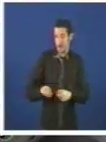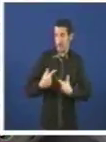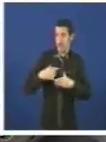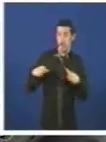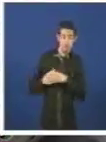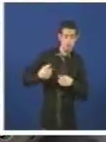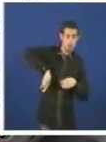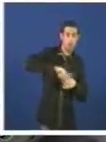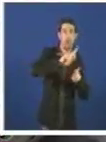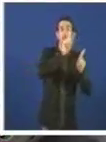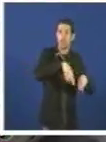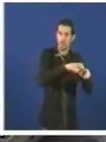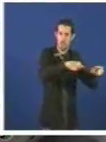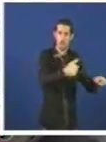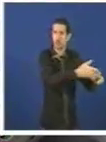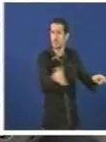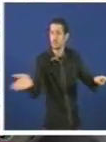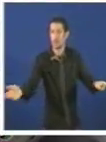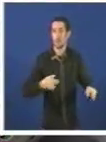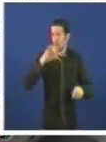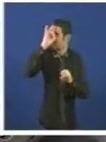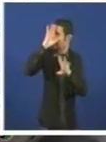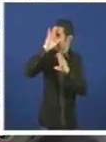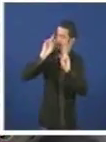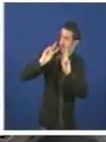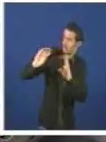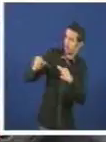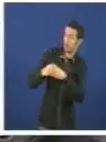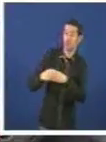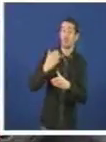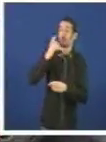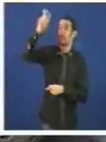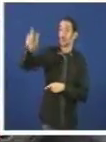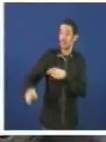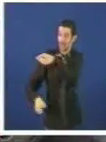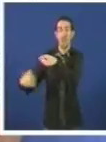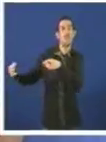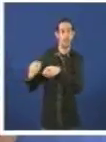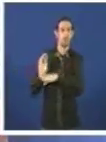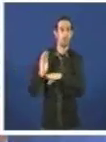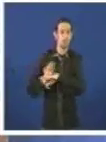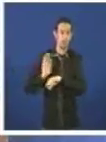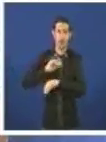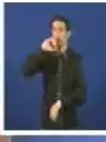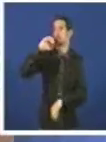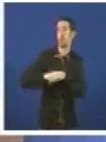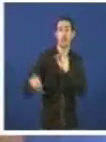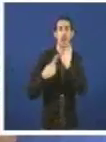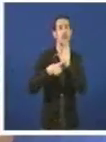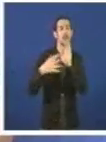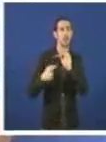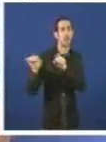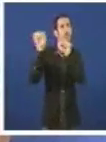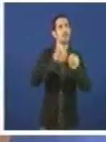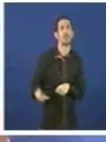dos cidadáns cando vemos que ata a persoa que teóricamente tiña que velar porque se cumpran as leis e por defender os